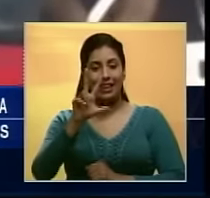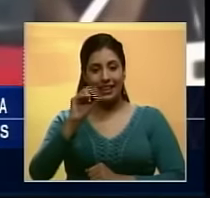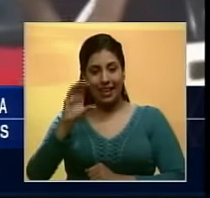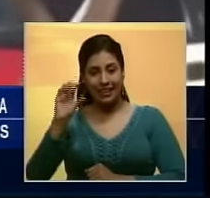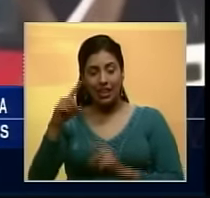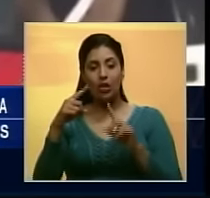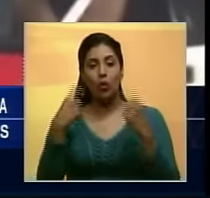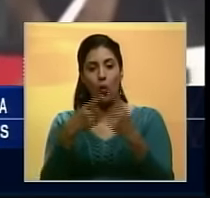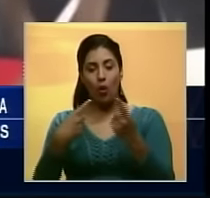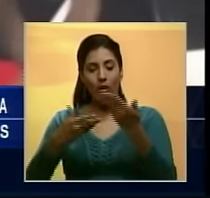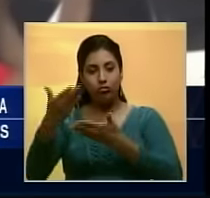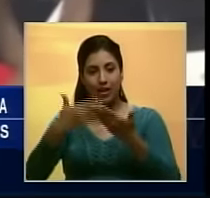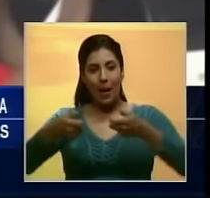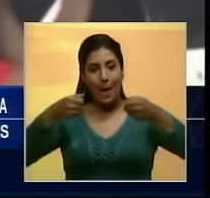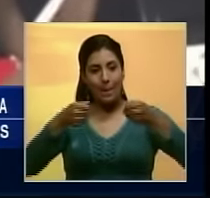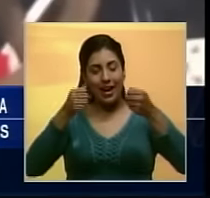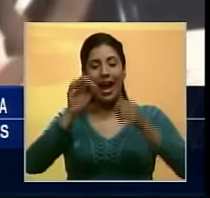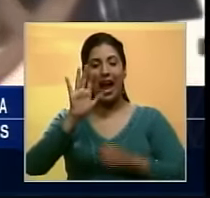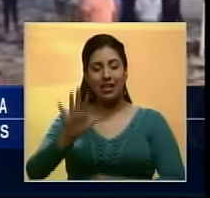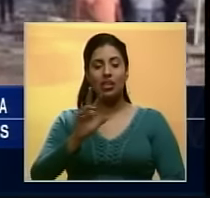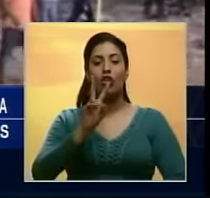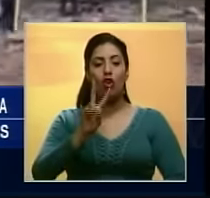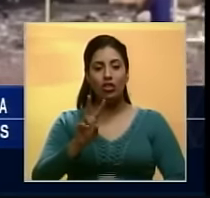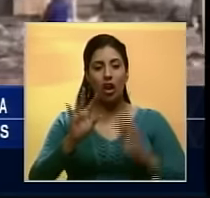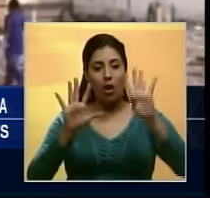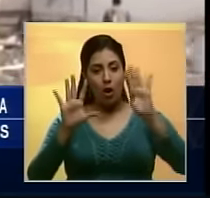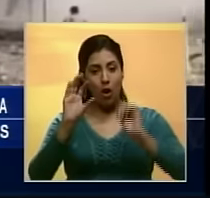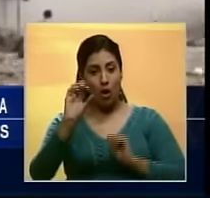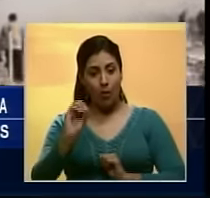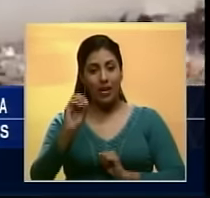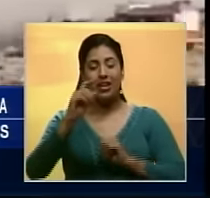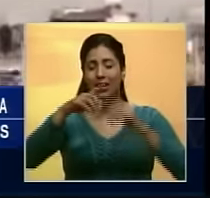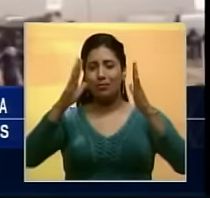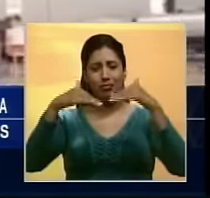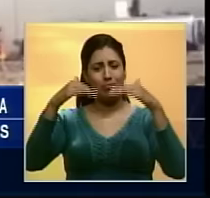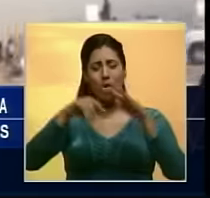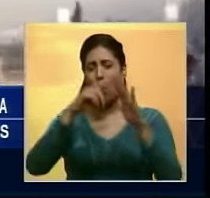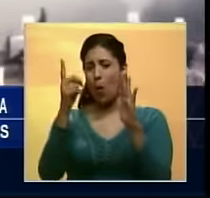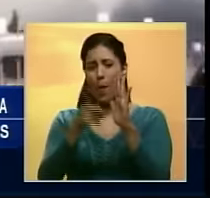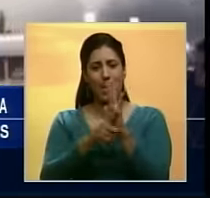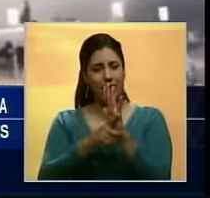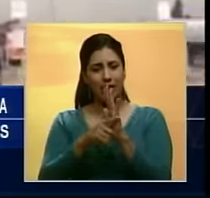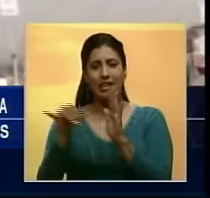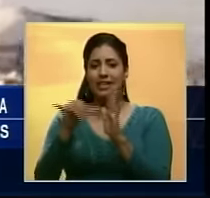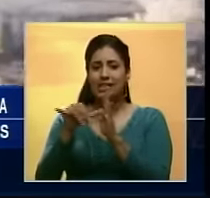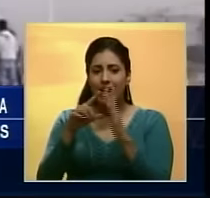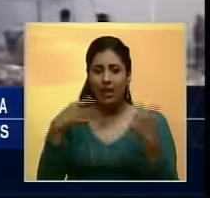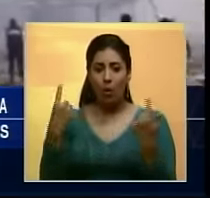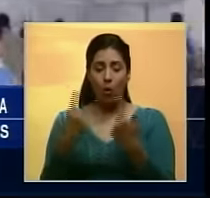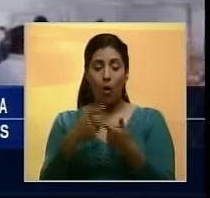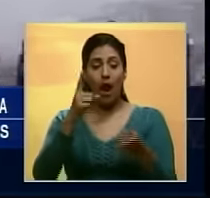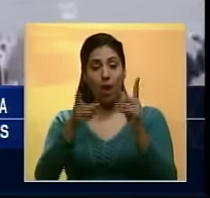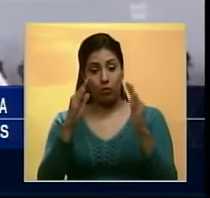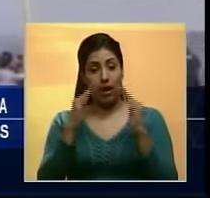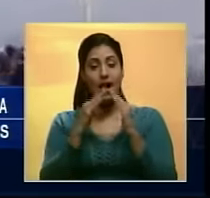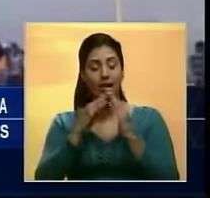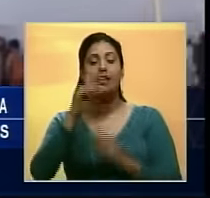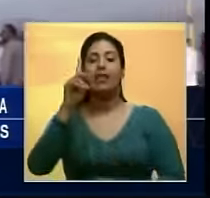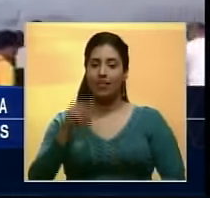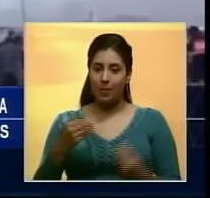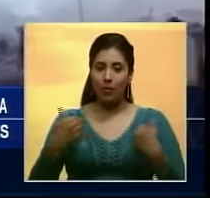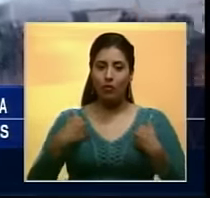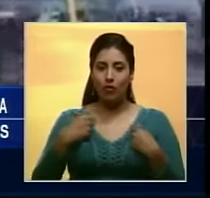comerciales que componían el mercado, 290 quedaron totalmente destruidos en los alrededores. Algunas viviendas también